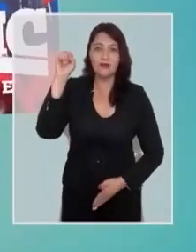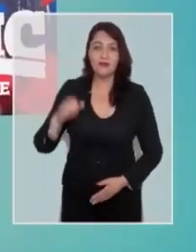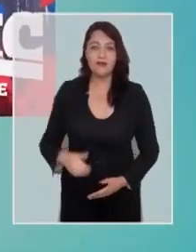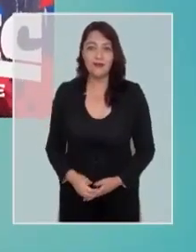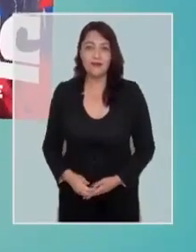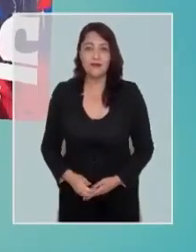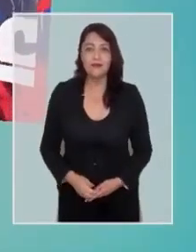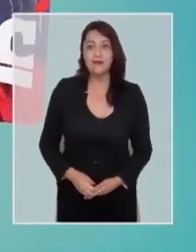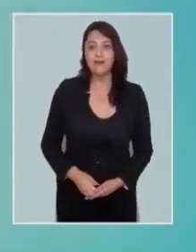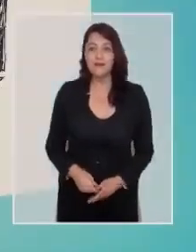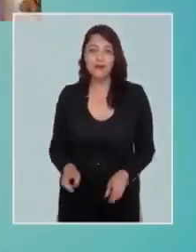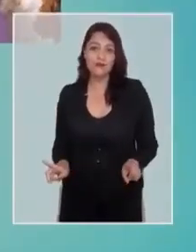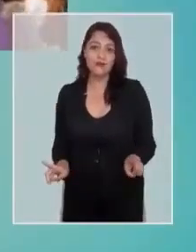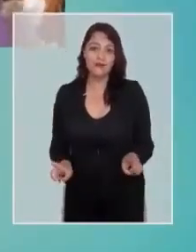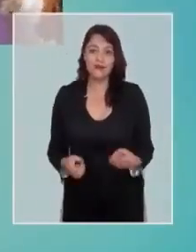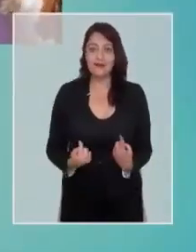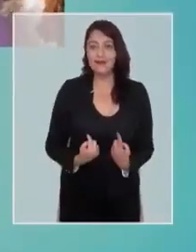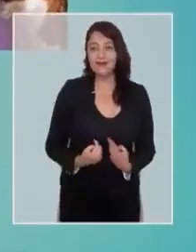a votar por Boric.